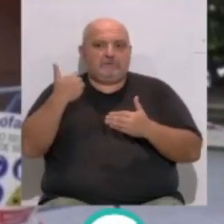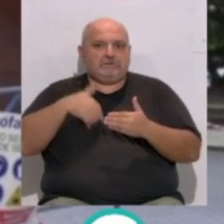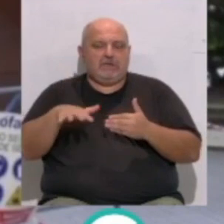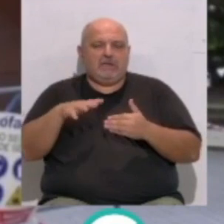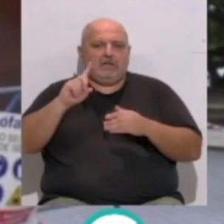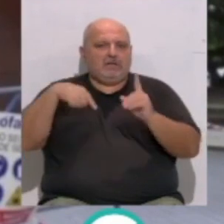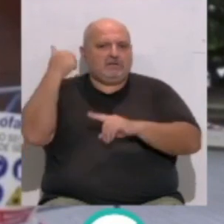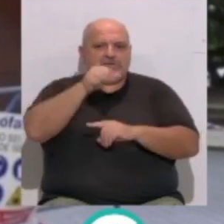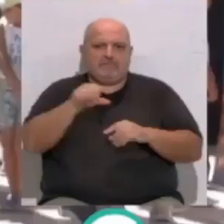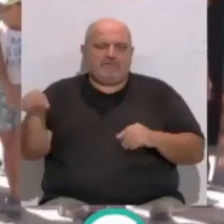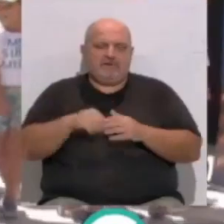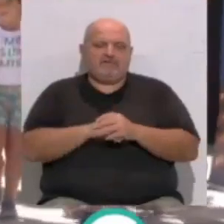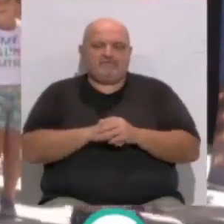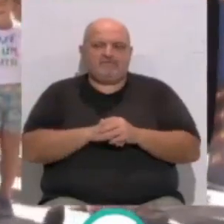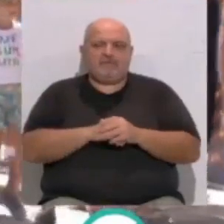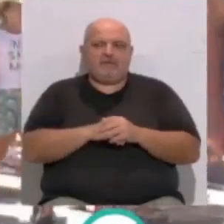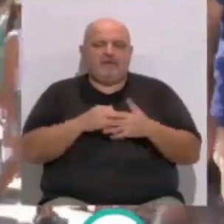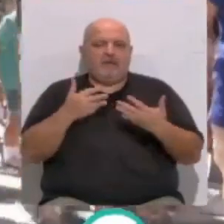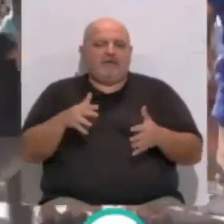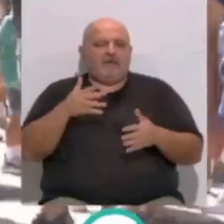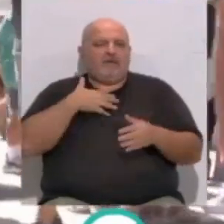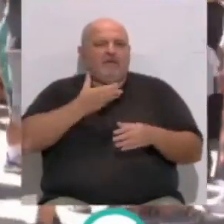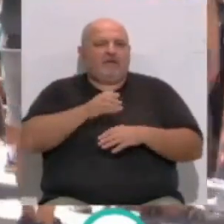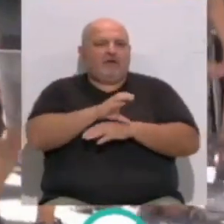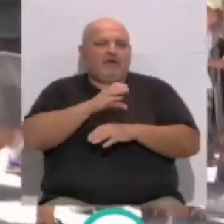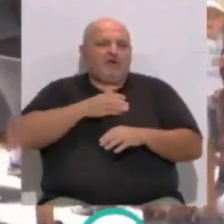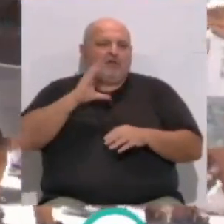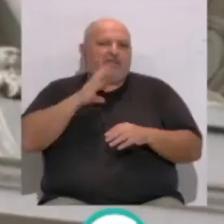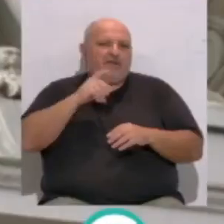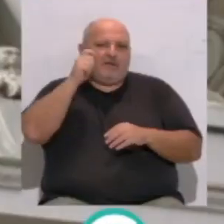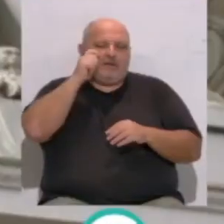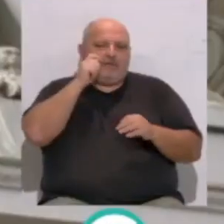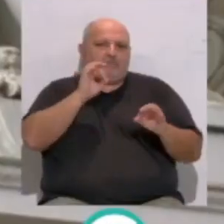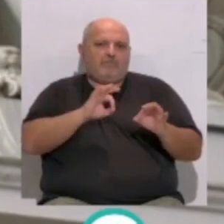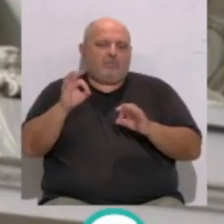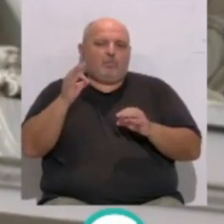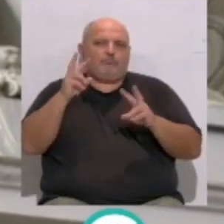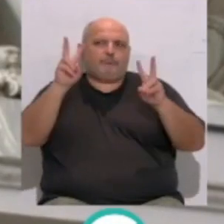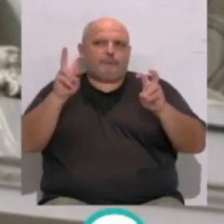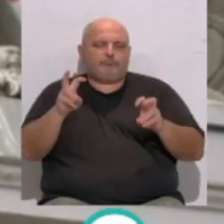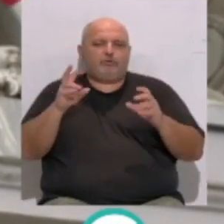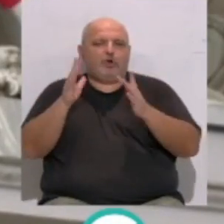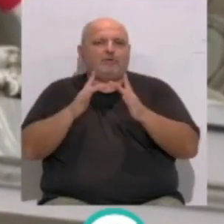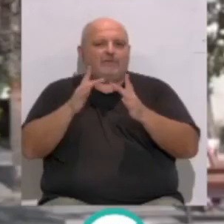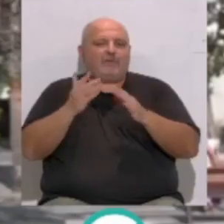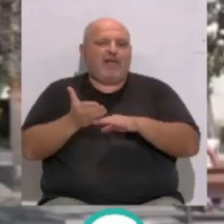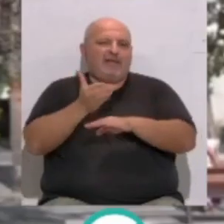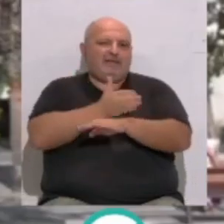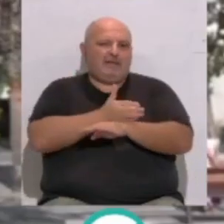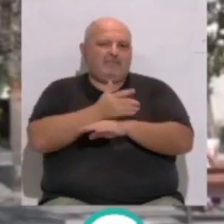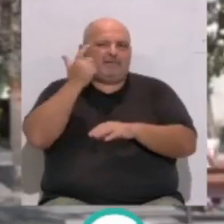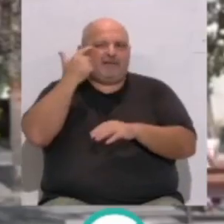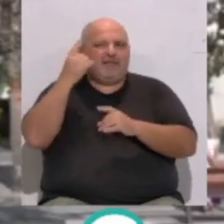la próxima semana. Por ello desde la Concejalía de Turismo se ha estimado oportuno realizar esta toma de contacto previa para